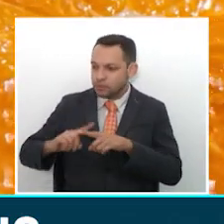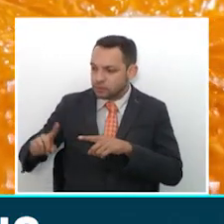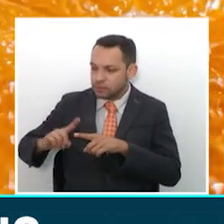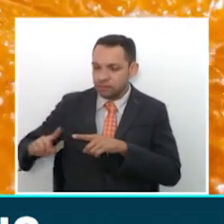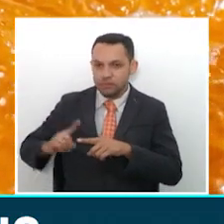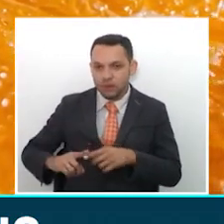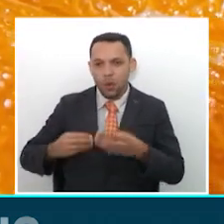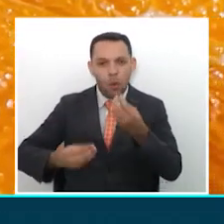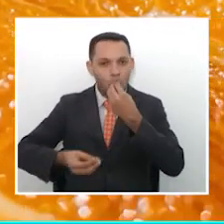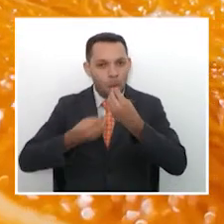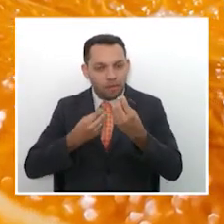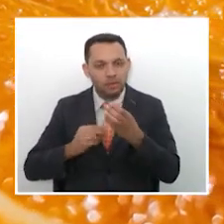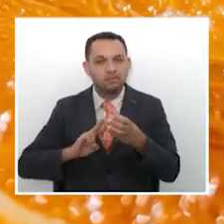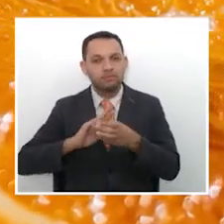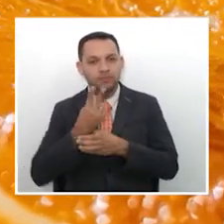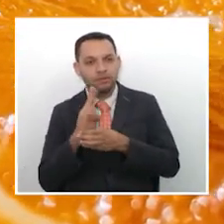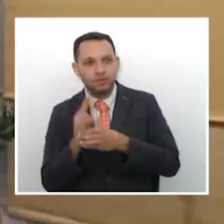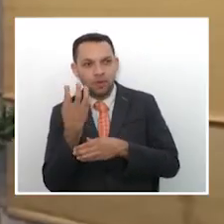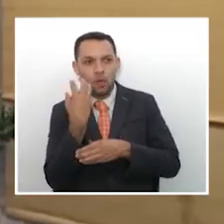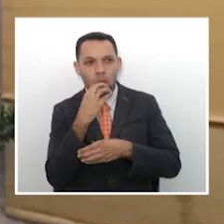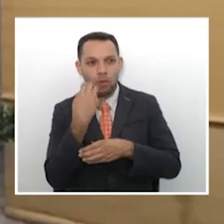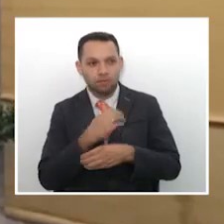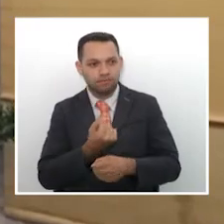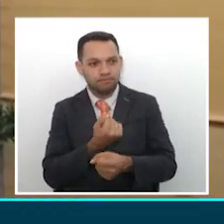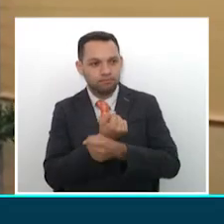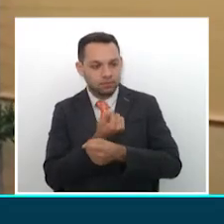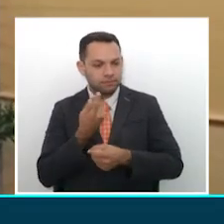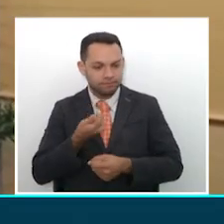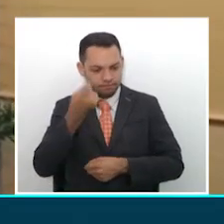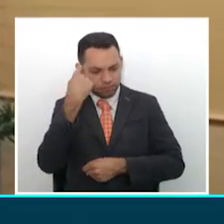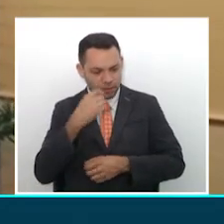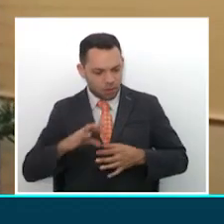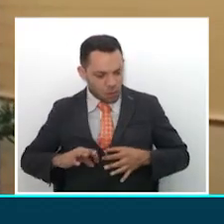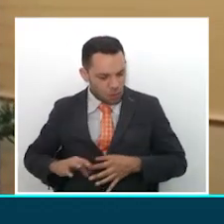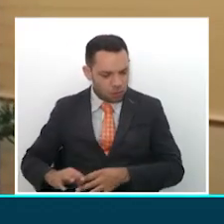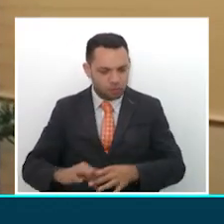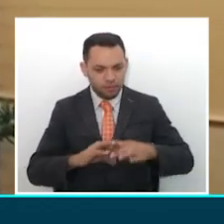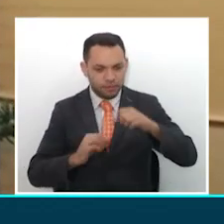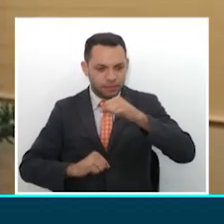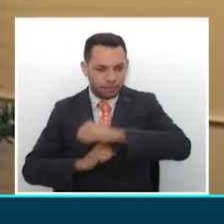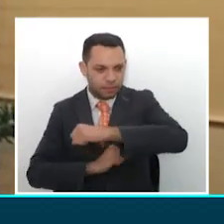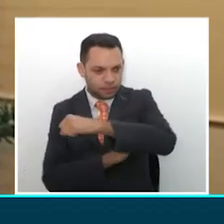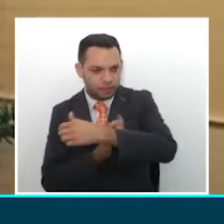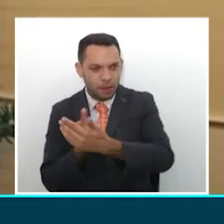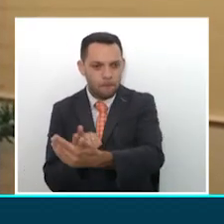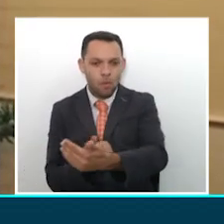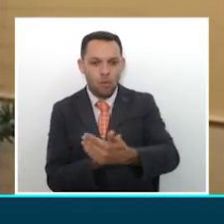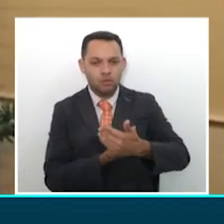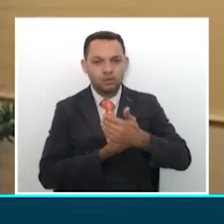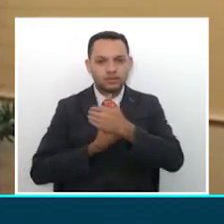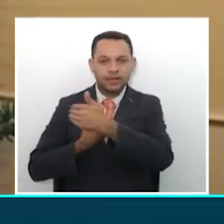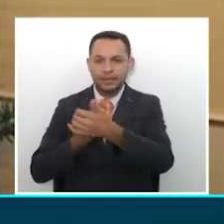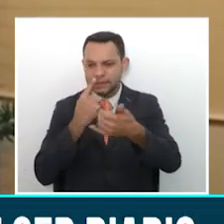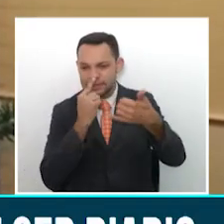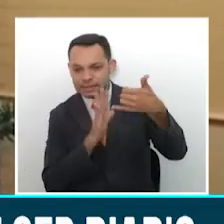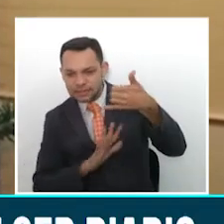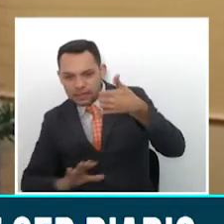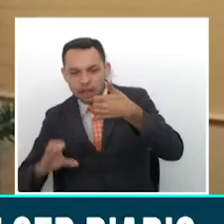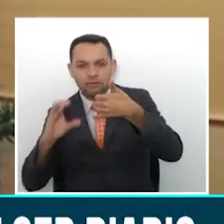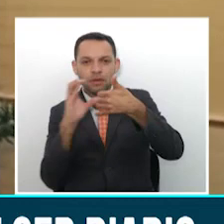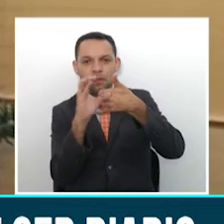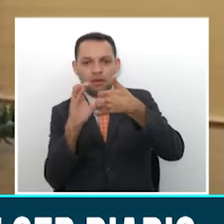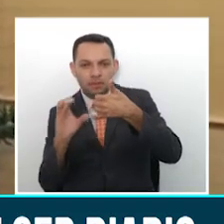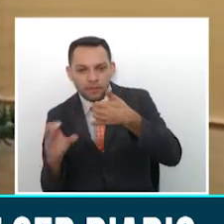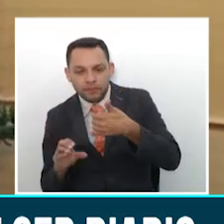importante, ya que el agro constituye el pilar y la base de la seguridad alimentaria del país. Además, los